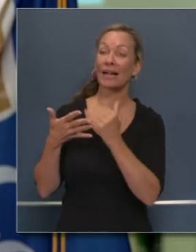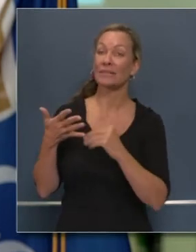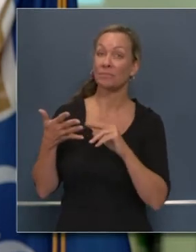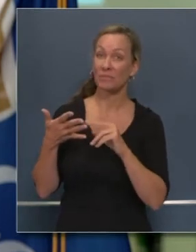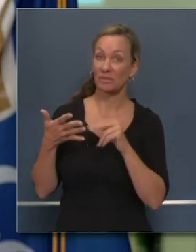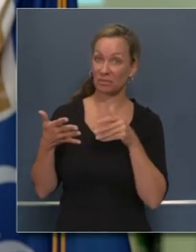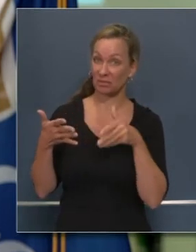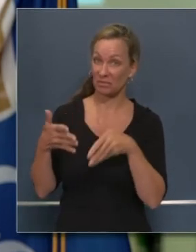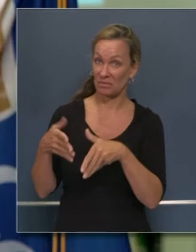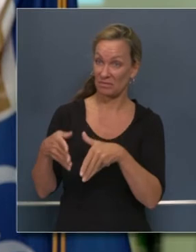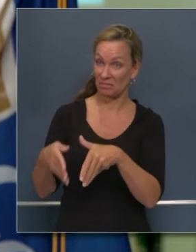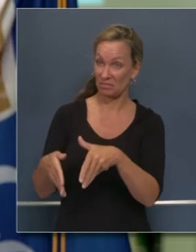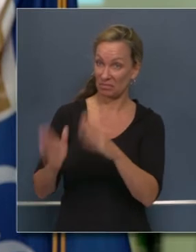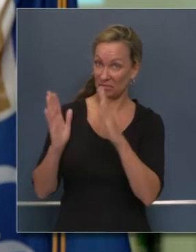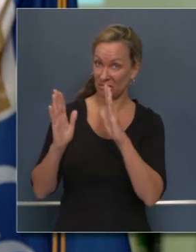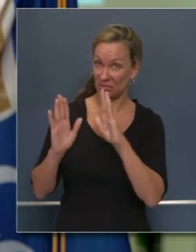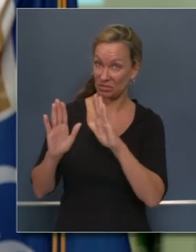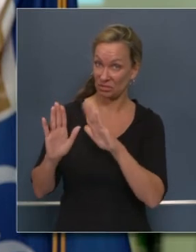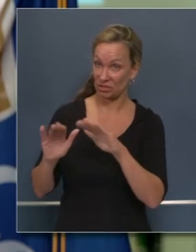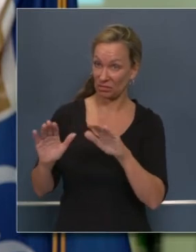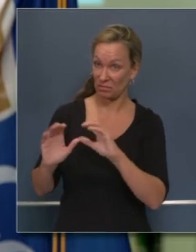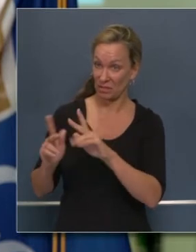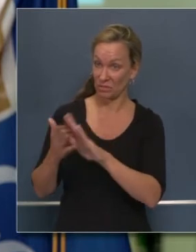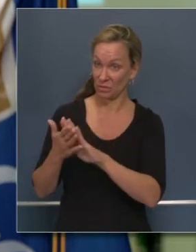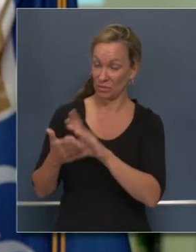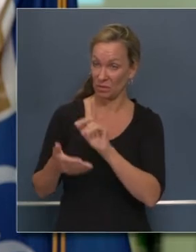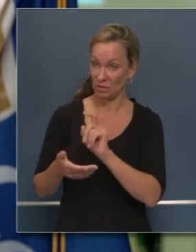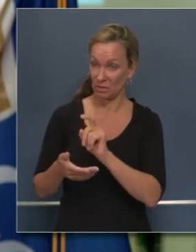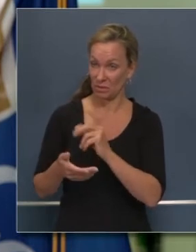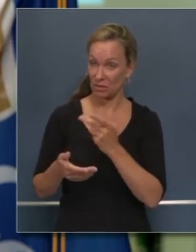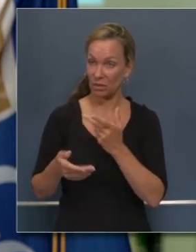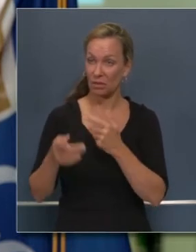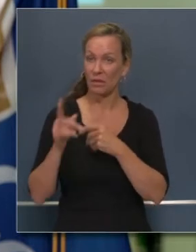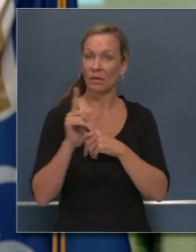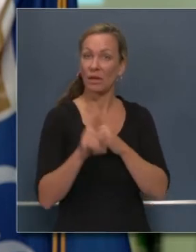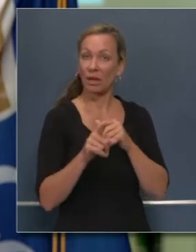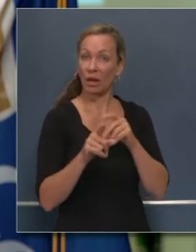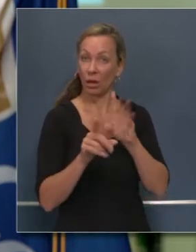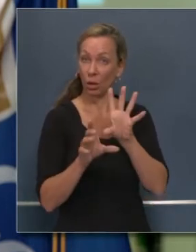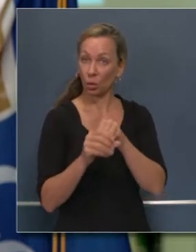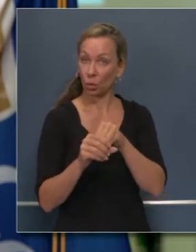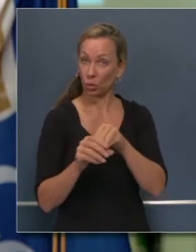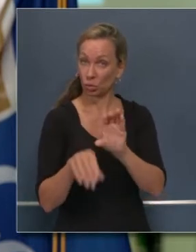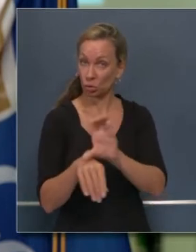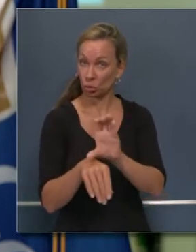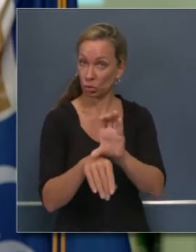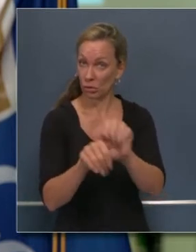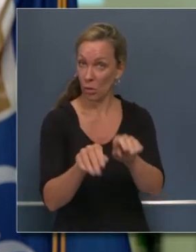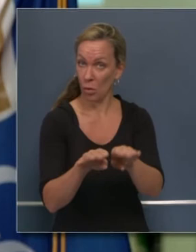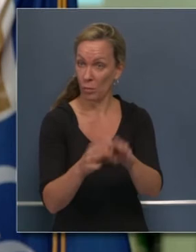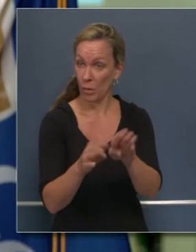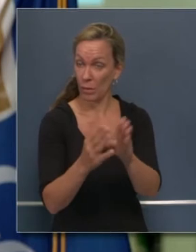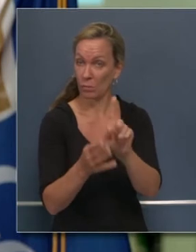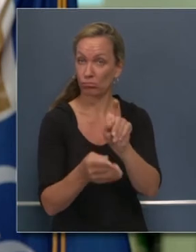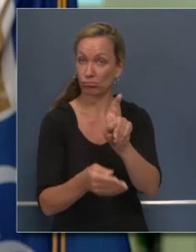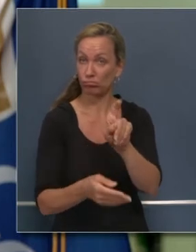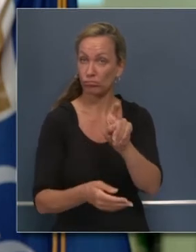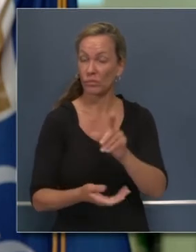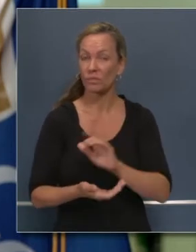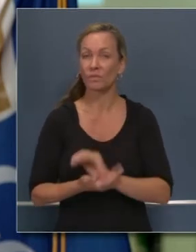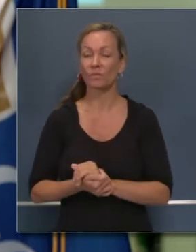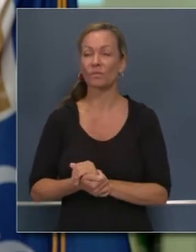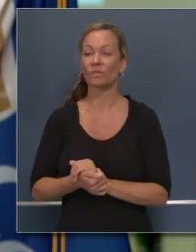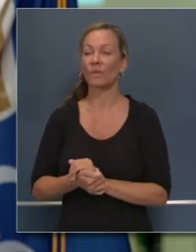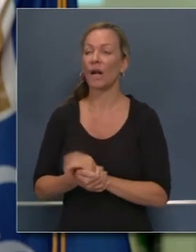negocios debido a las restricciones? ¿Nos puede dar un cronograma? Las recomendaciones que mencioné en la última pregunta